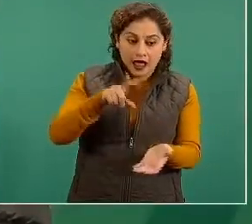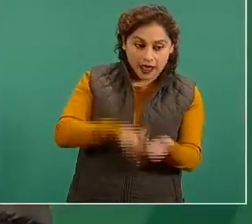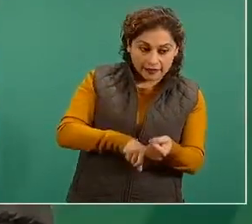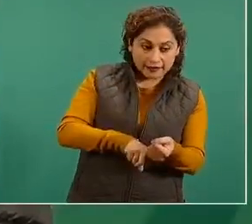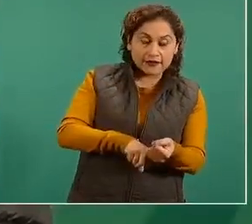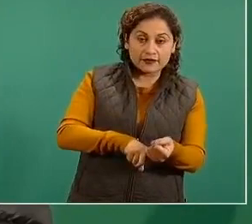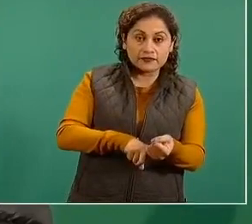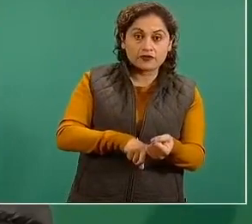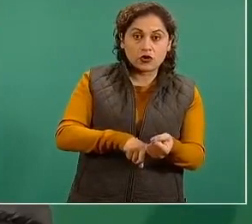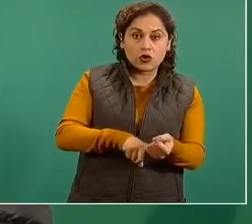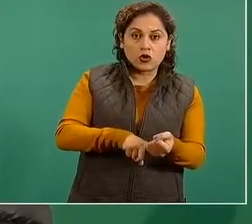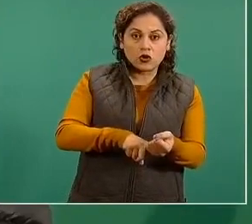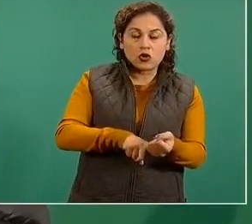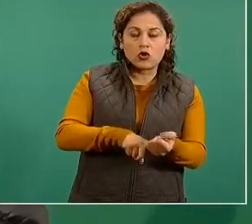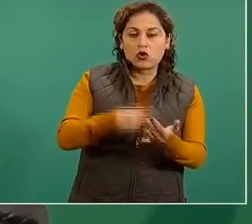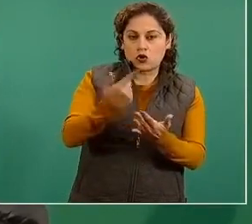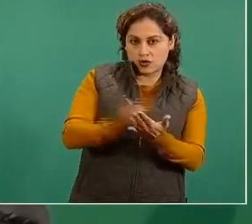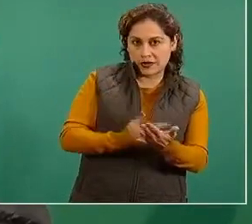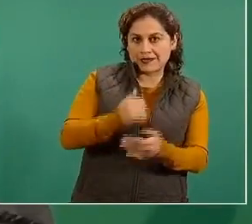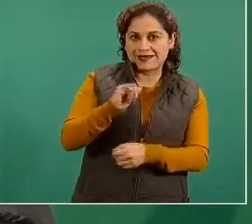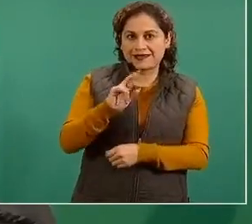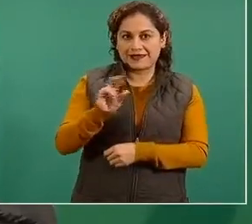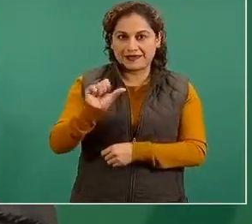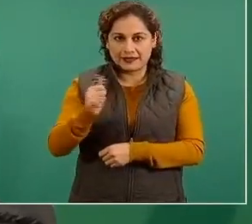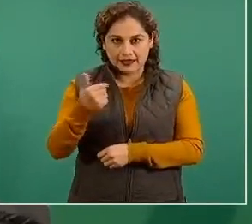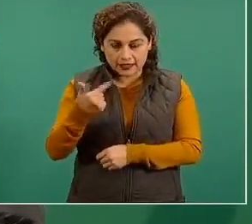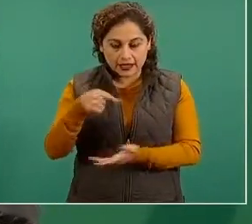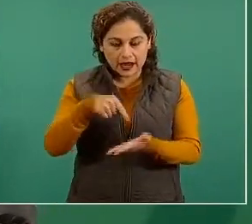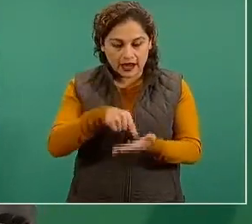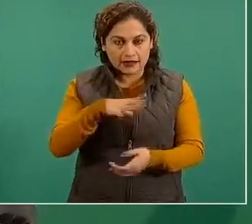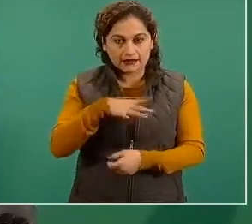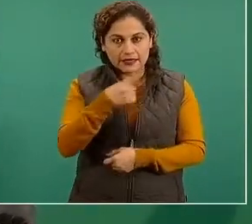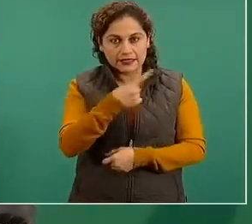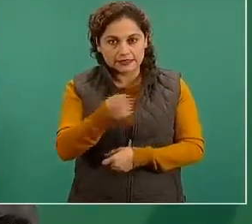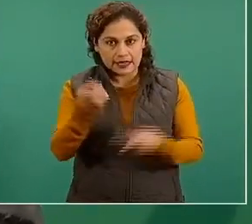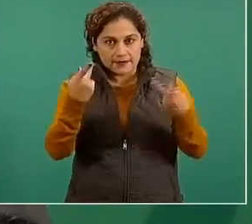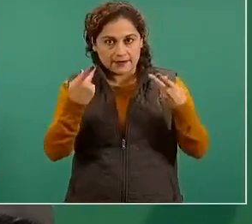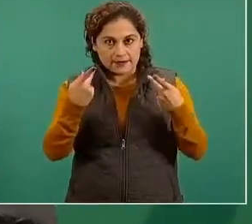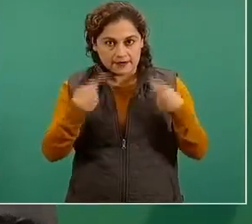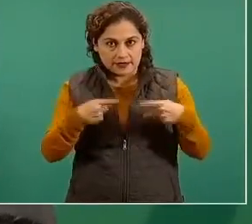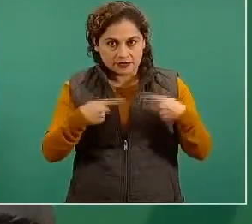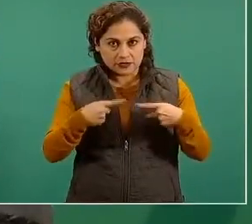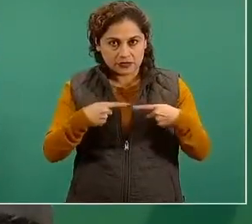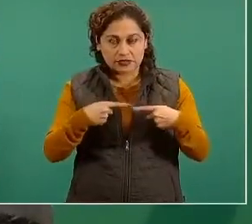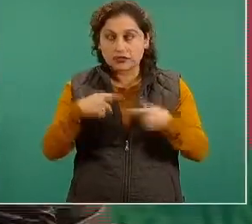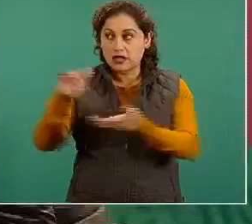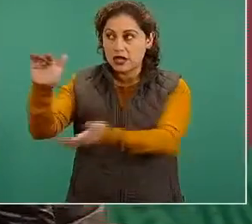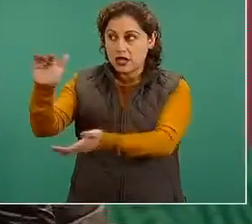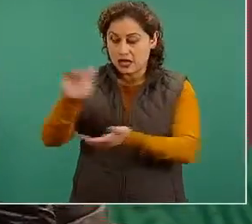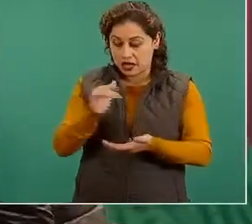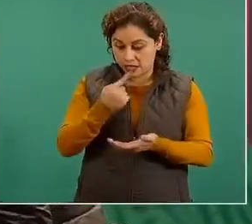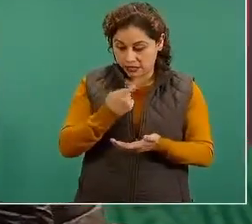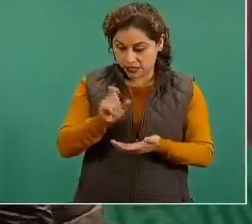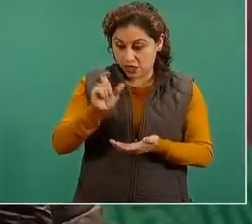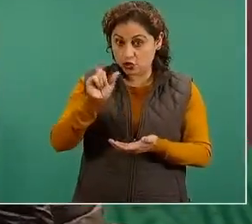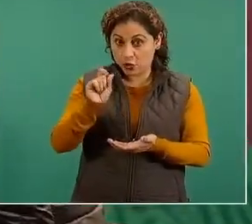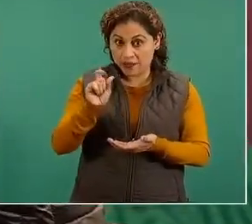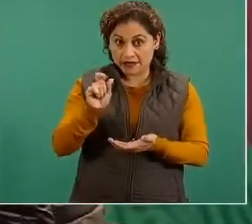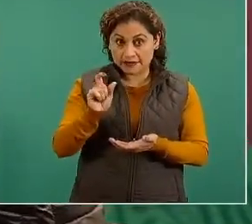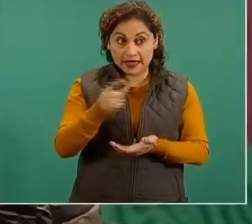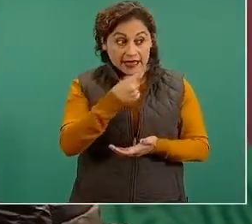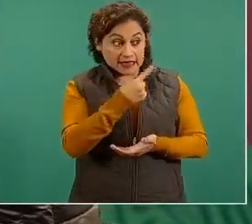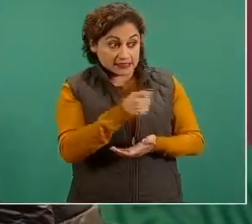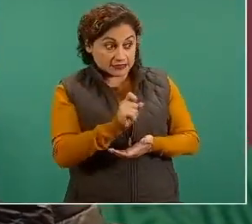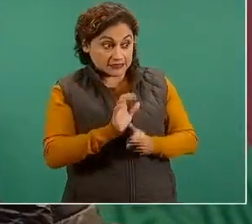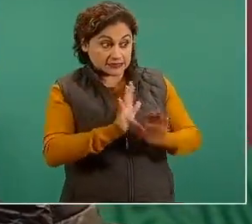Iraj y en ese hospital llegaron ciento veinte dosis hay que buscar a otro personal de